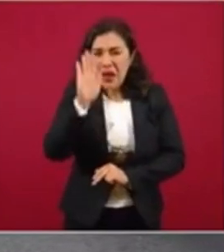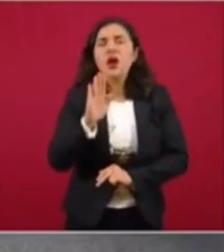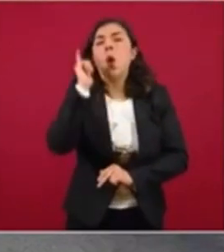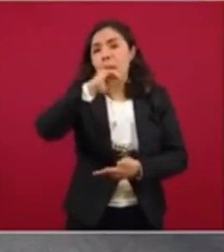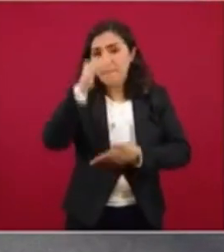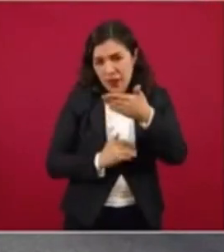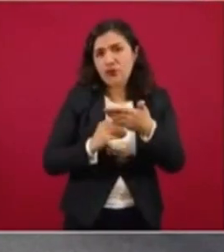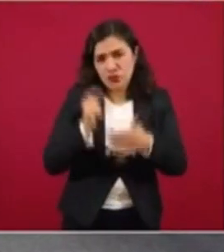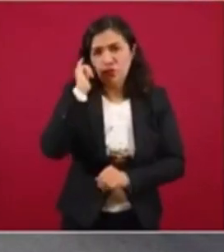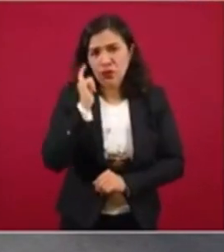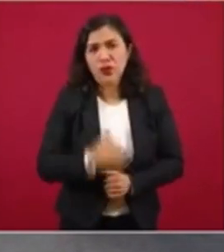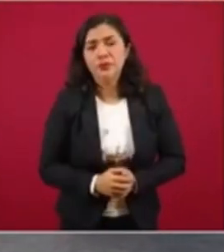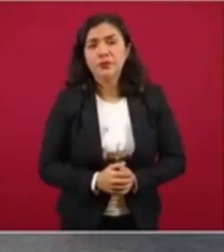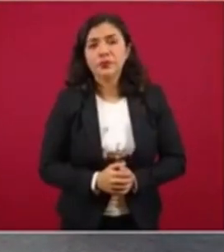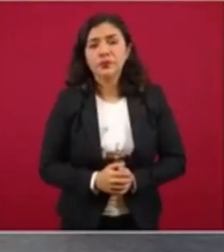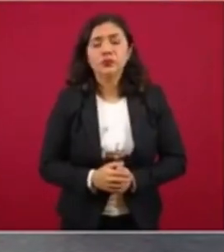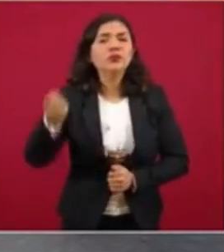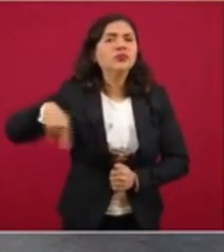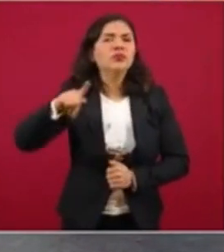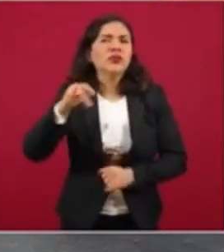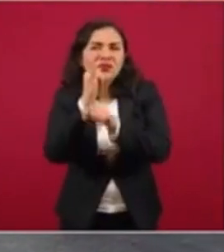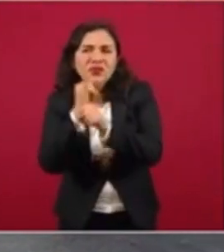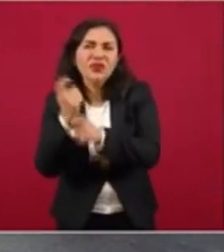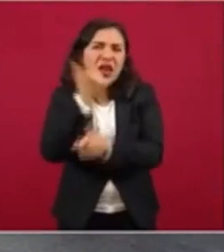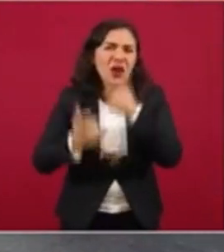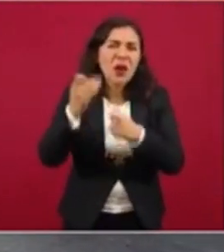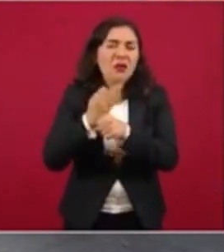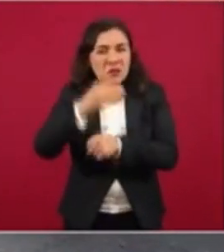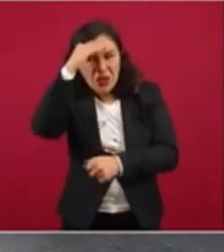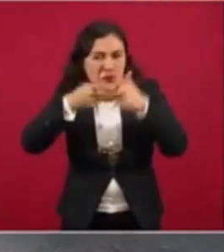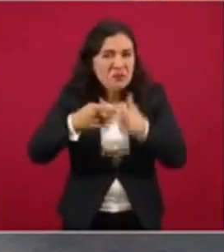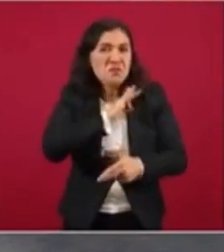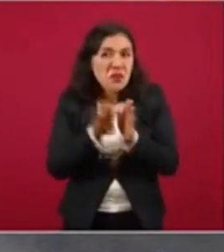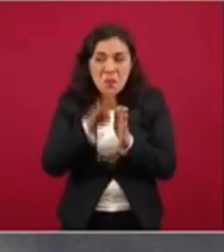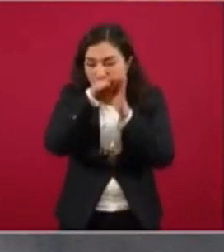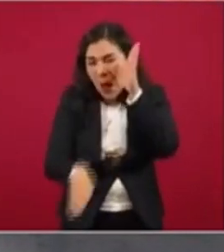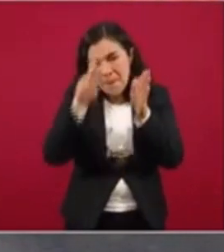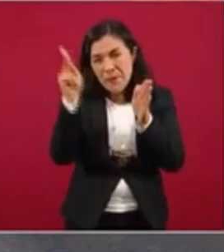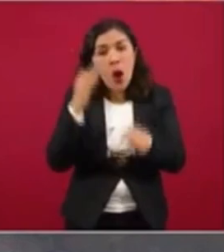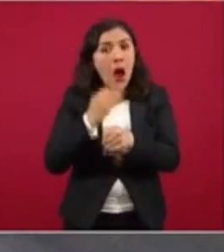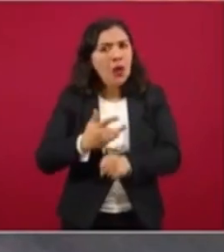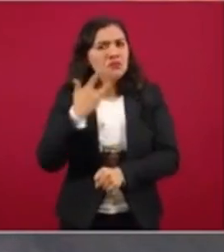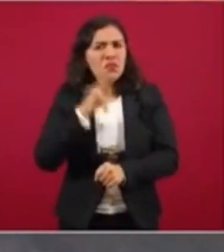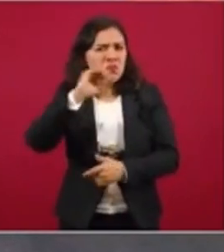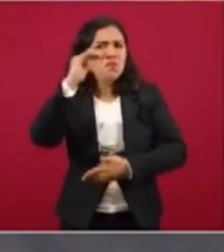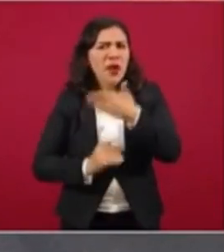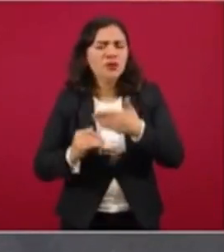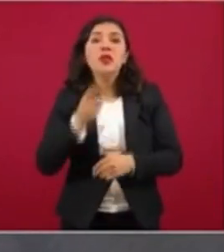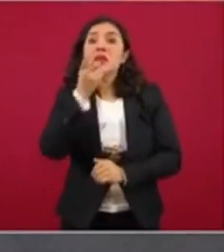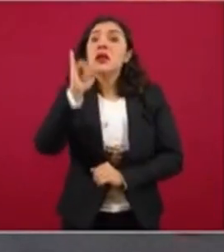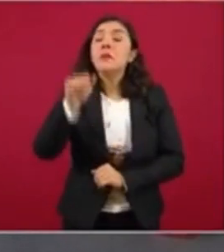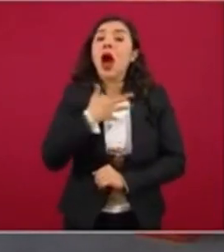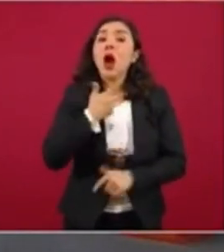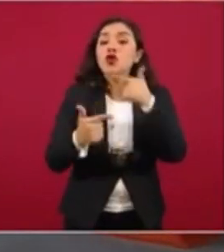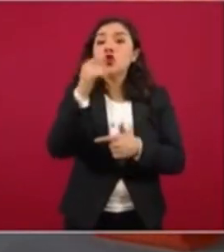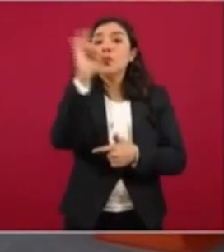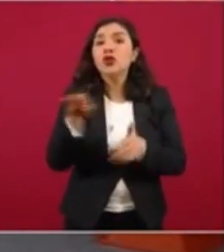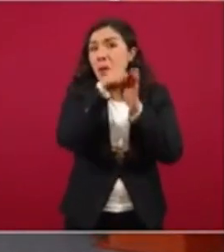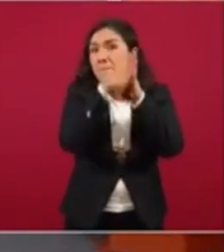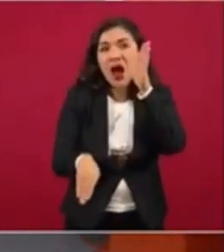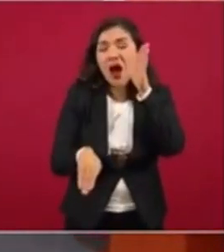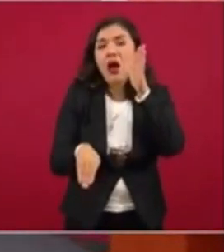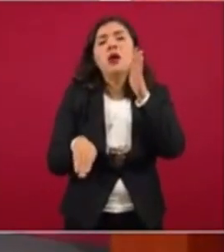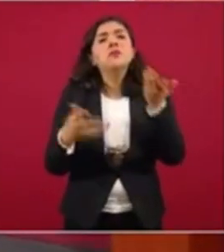los expertos y por las agencias económicas. Hasta ahora ha sido menor, se hablaba de que íbamos a tener una caída del 12%